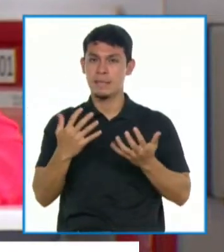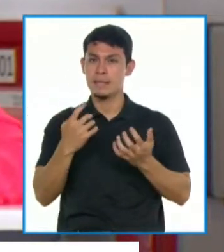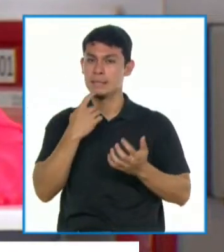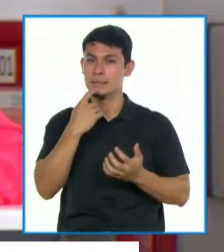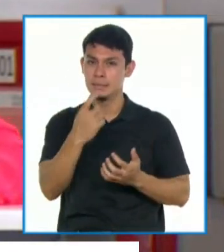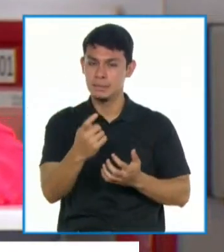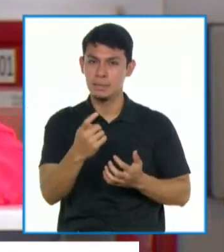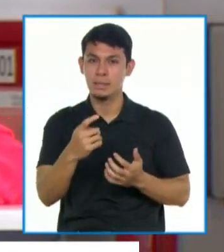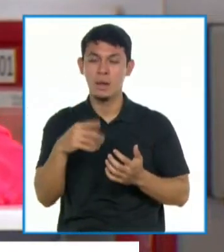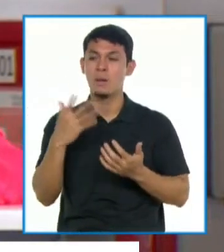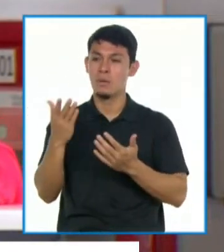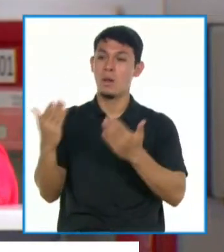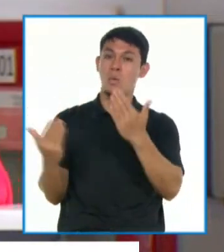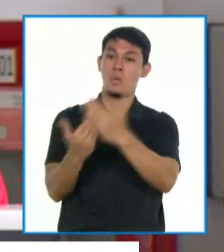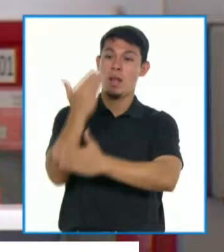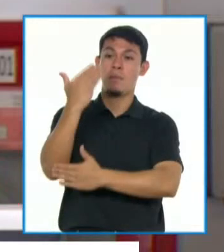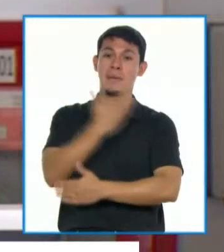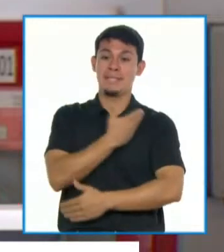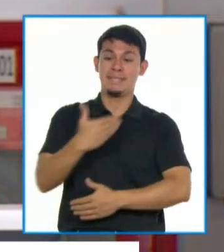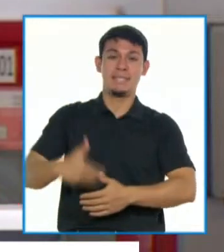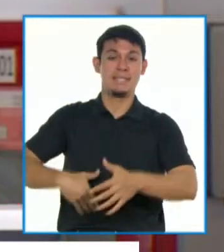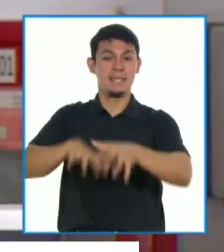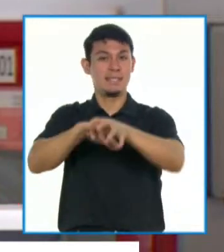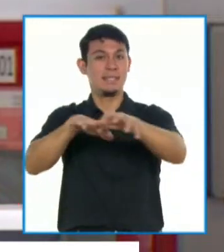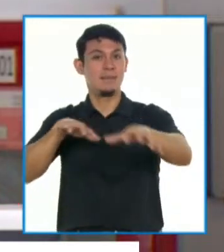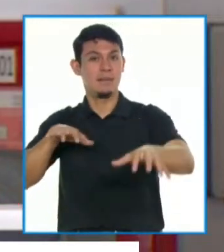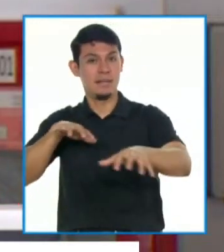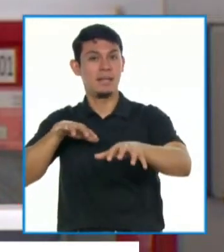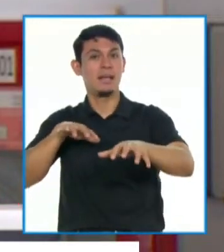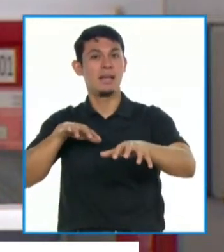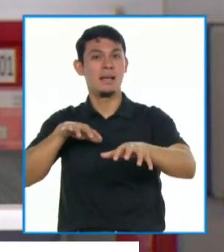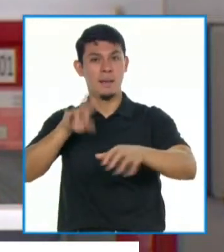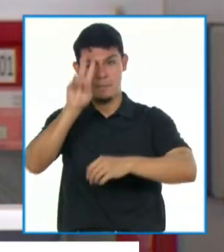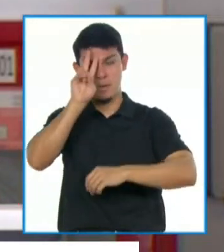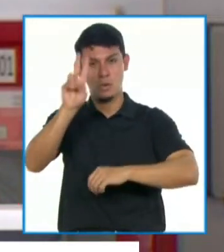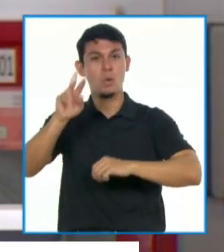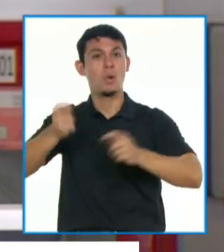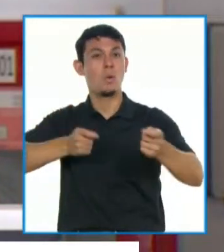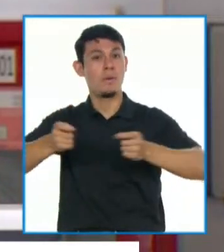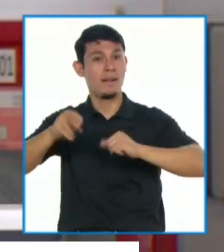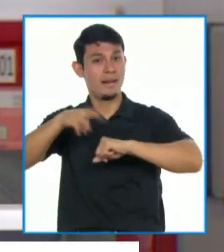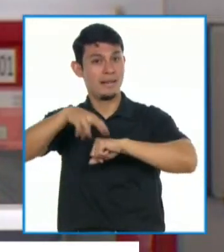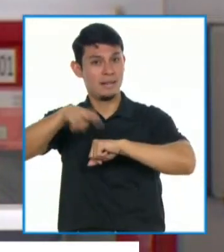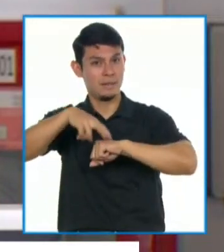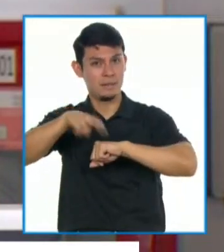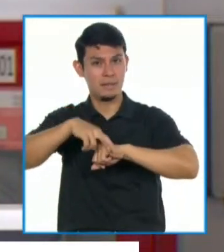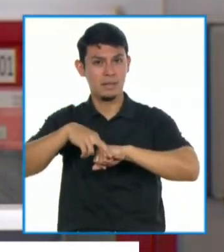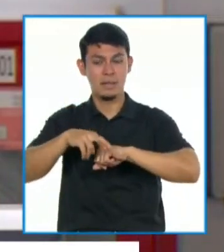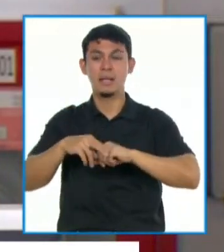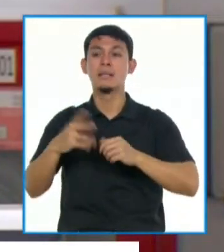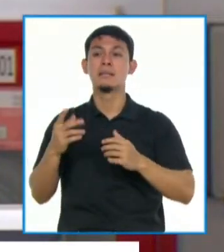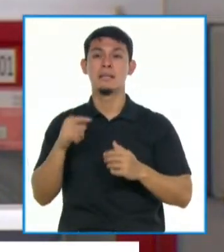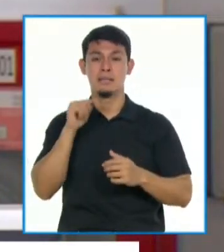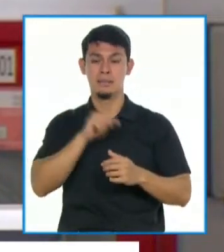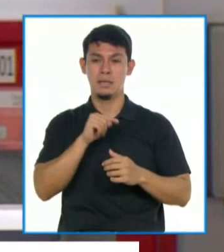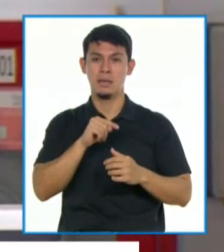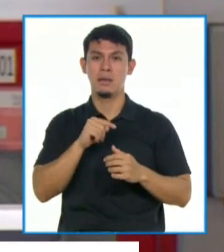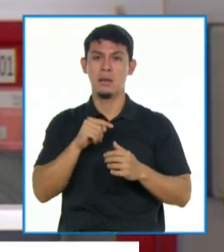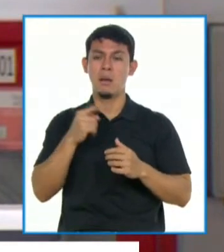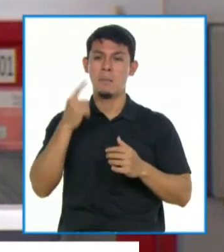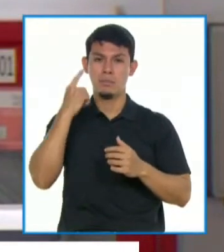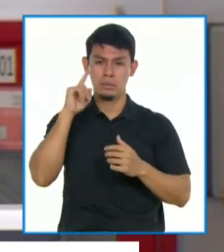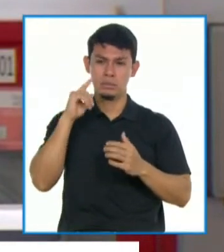al nuevo presidente de la Asamblea Nacional de Gobiernos Regionales que desde el Poder Ejecutivo, por